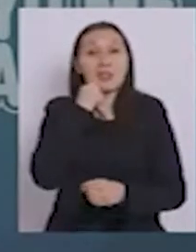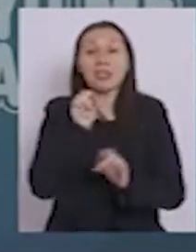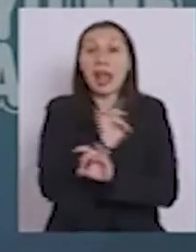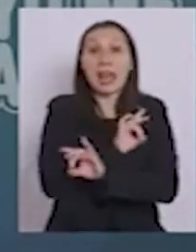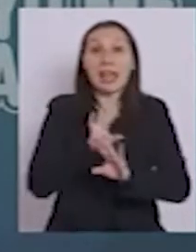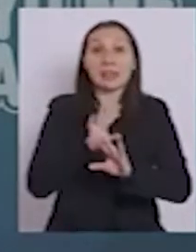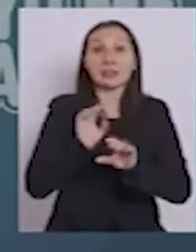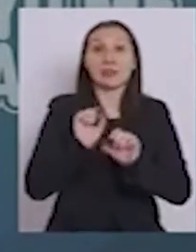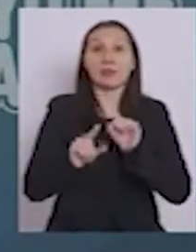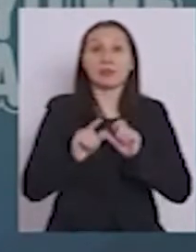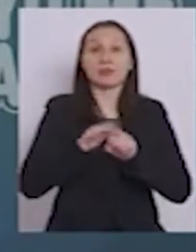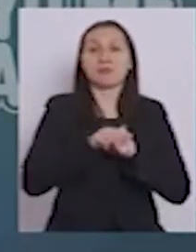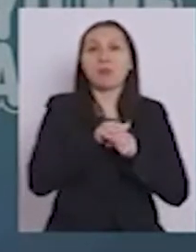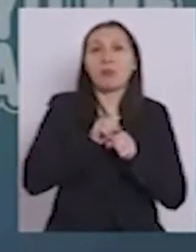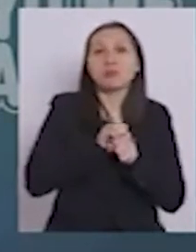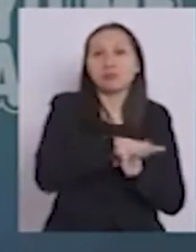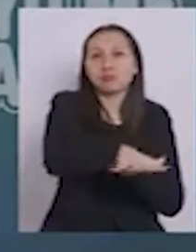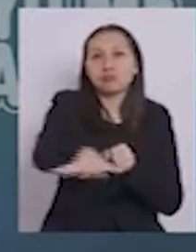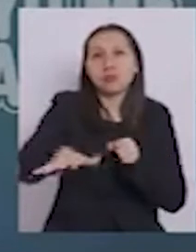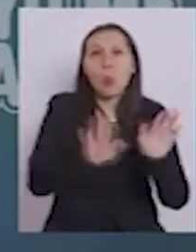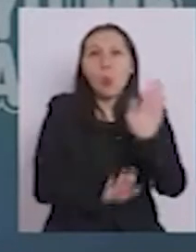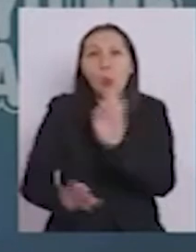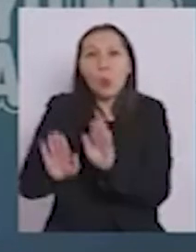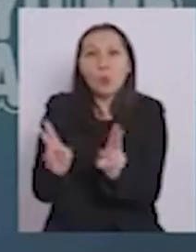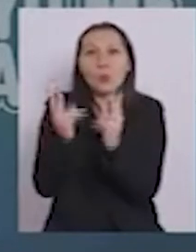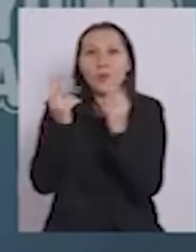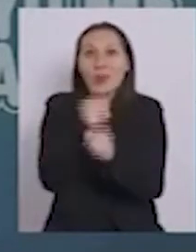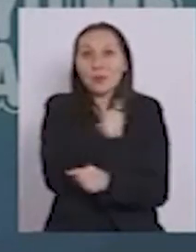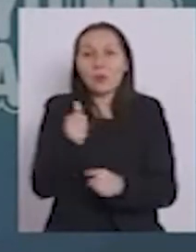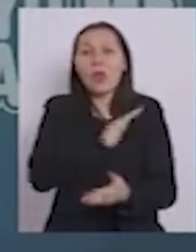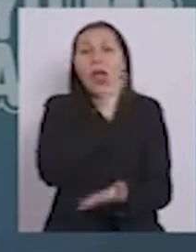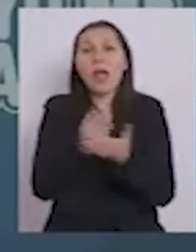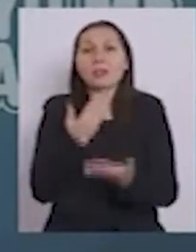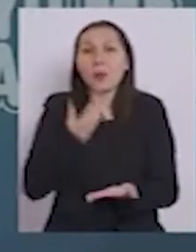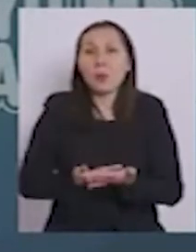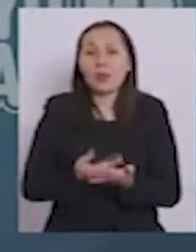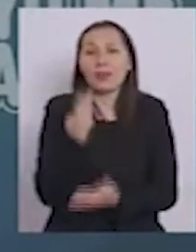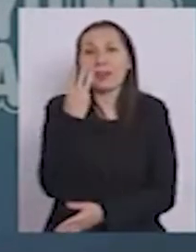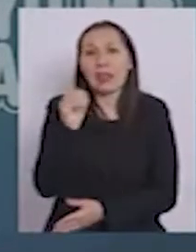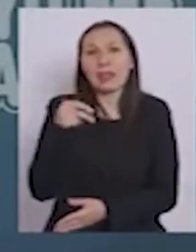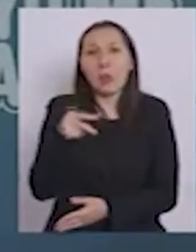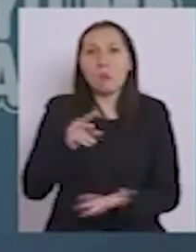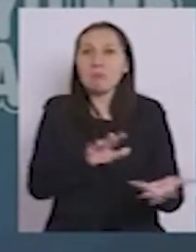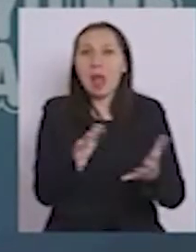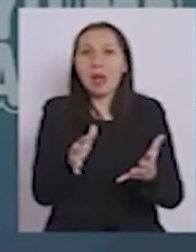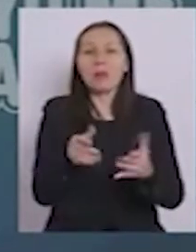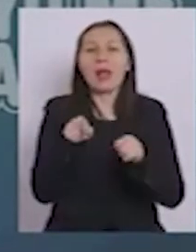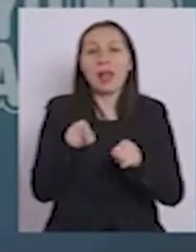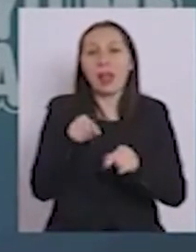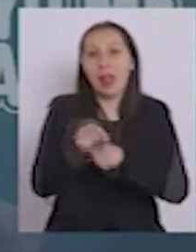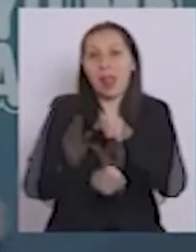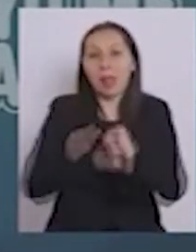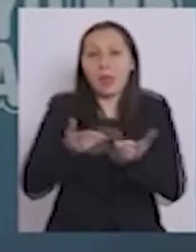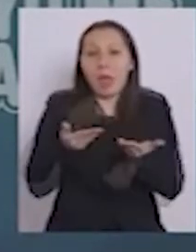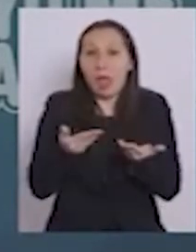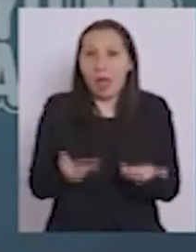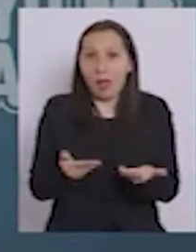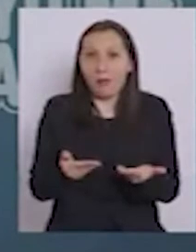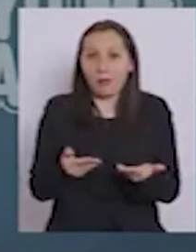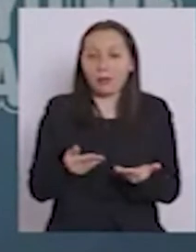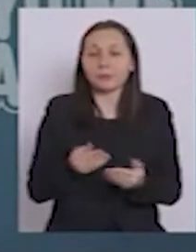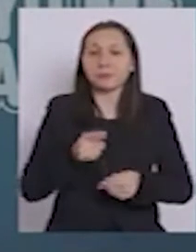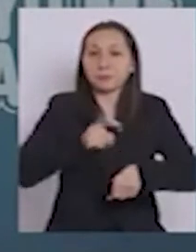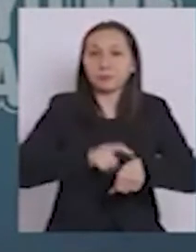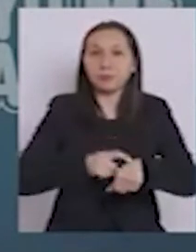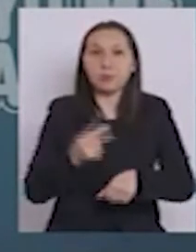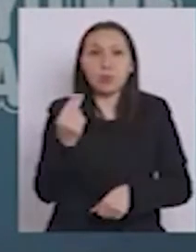efecto capullo o un efecto rebaño hasta el 30 de junio del año 2021. A